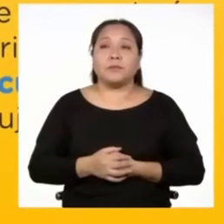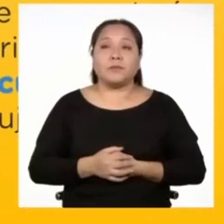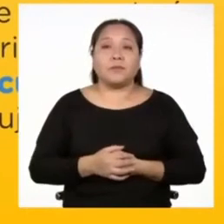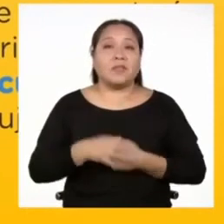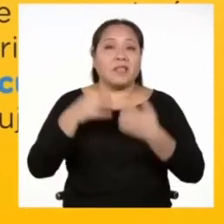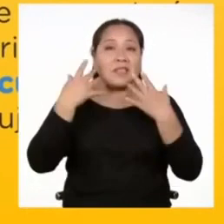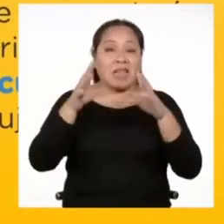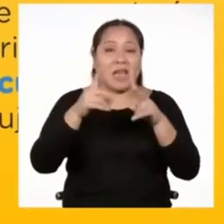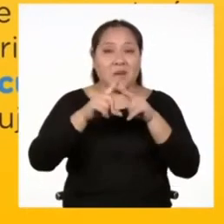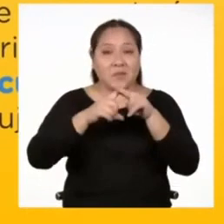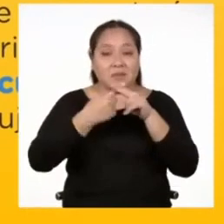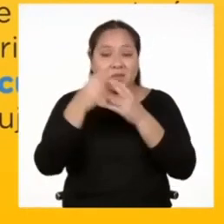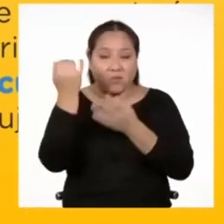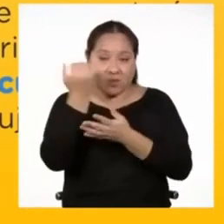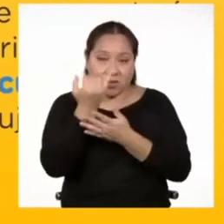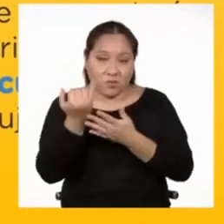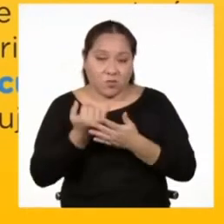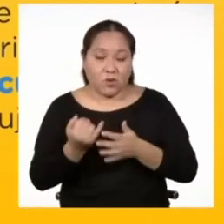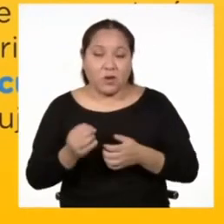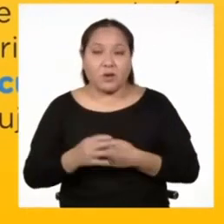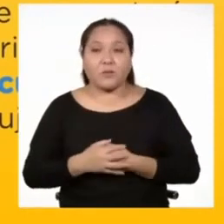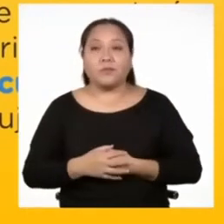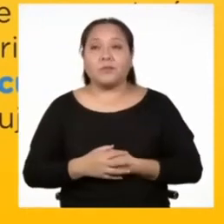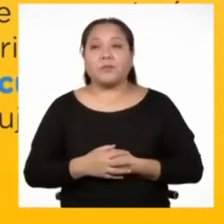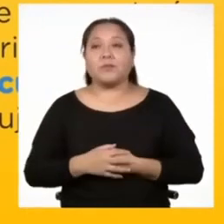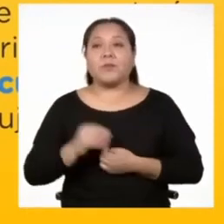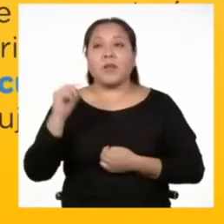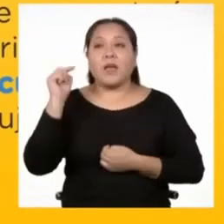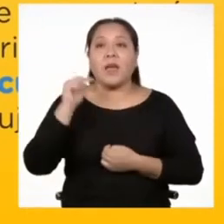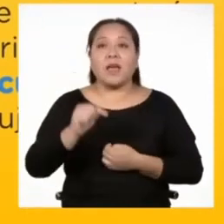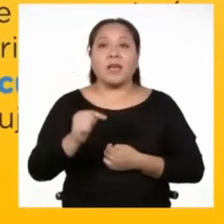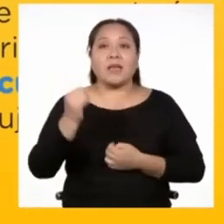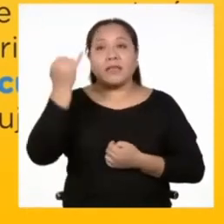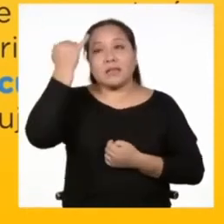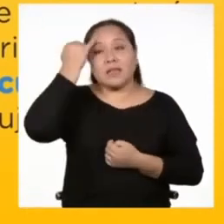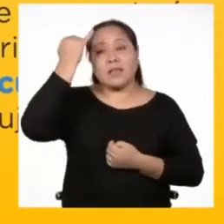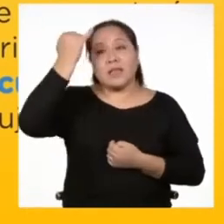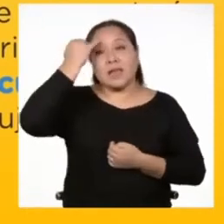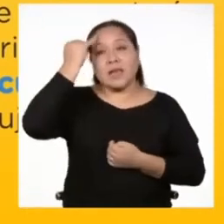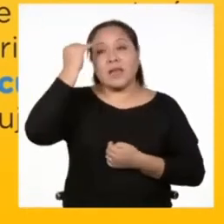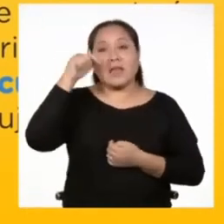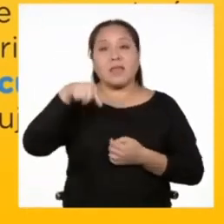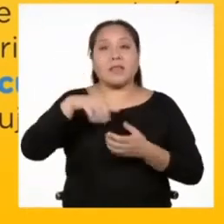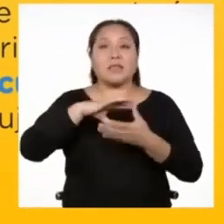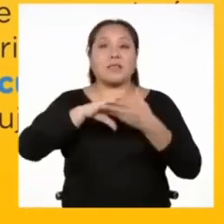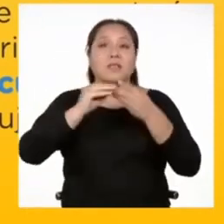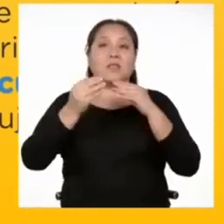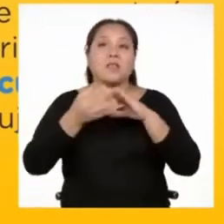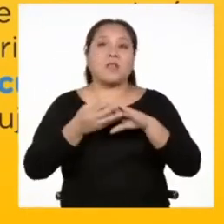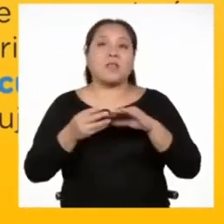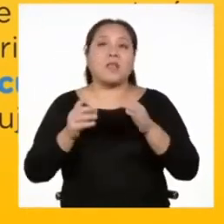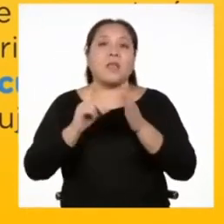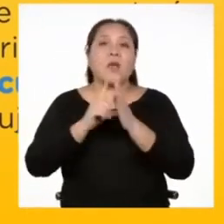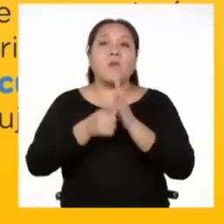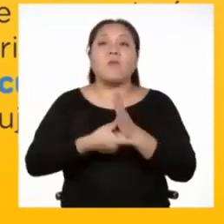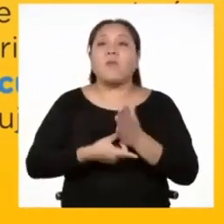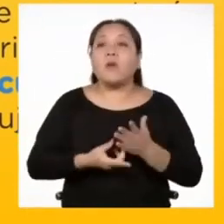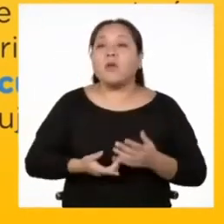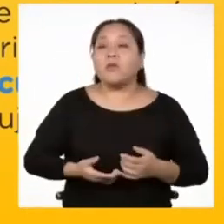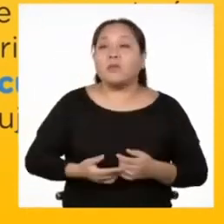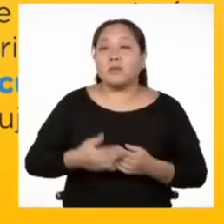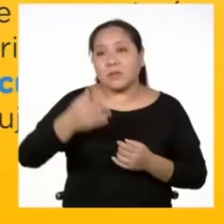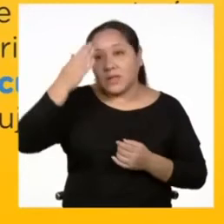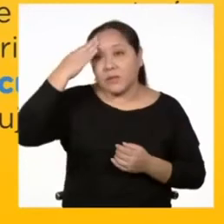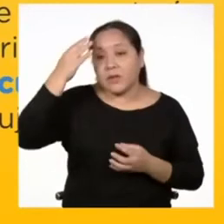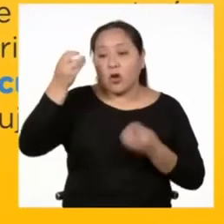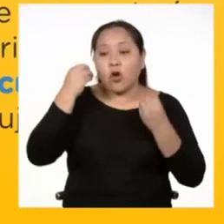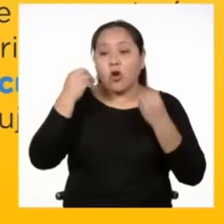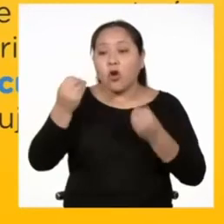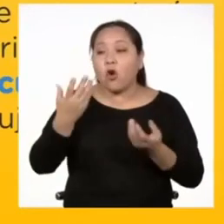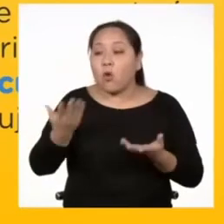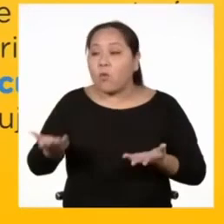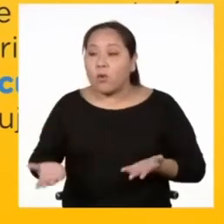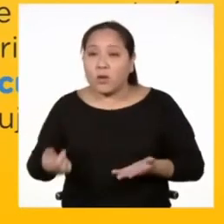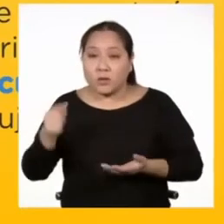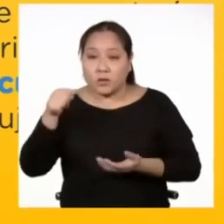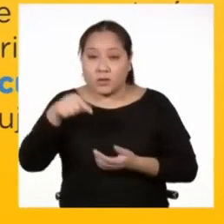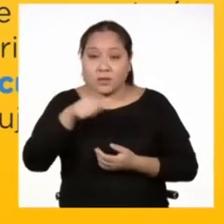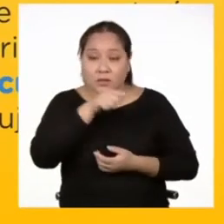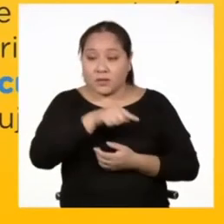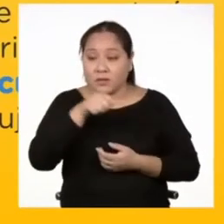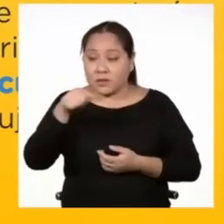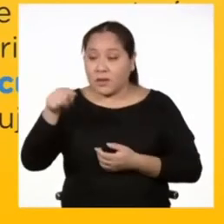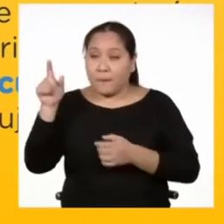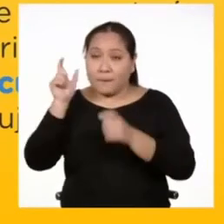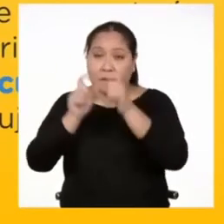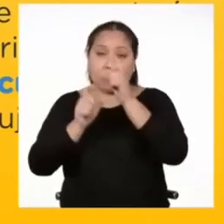Comenzamos a dibujar. Comenzamos A partir de la idea de la historia y luego de saber cómo son los personajes, nos toca